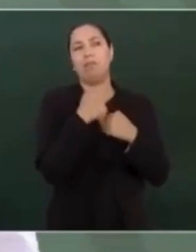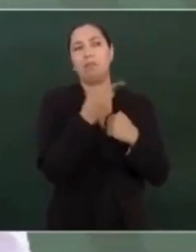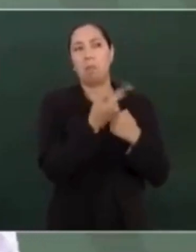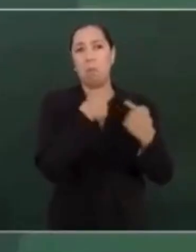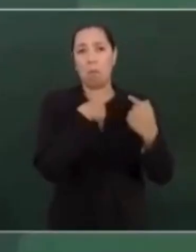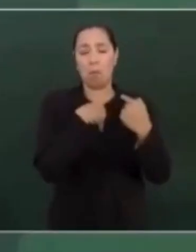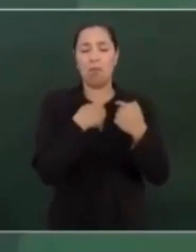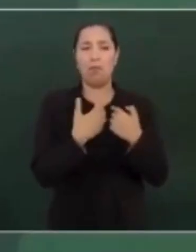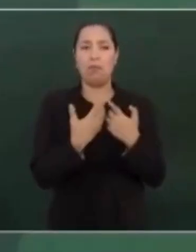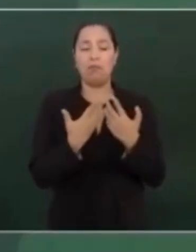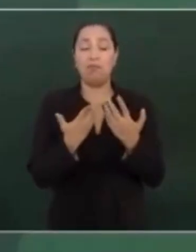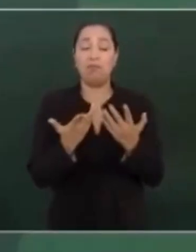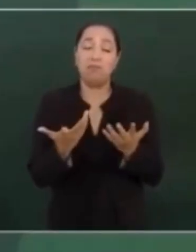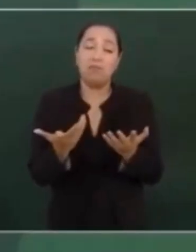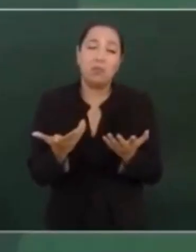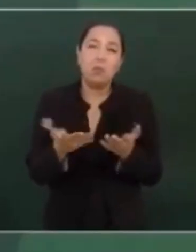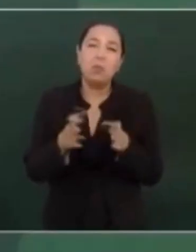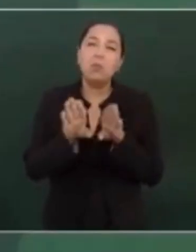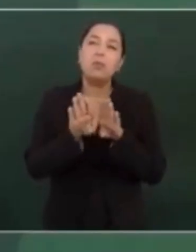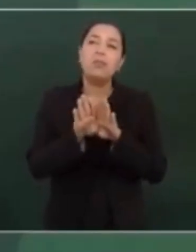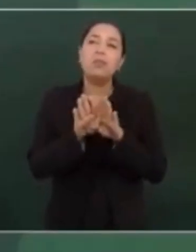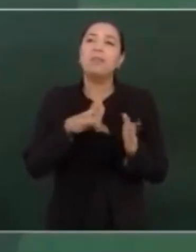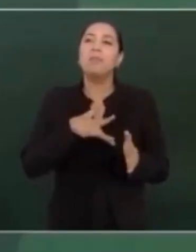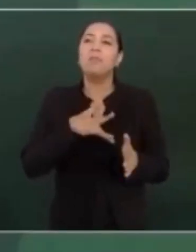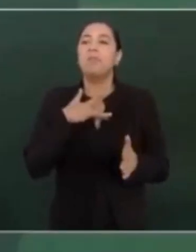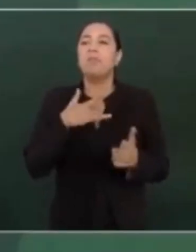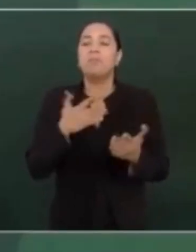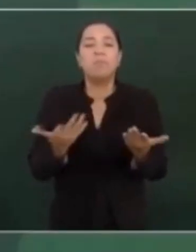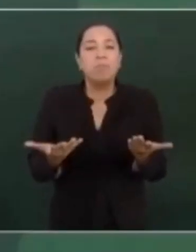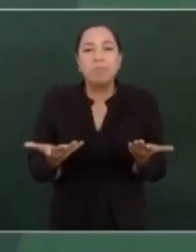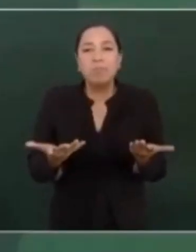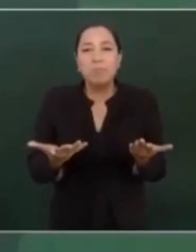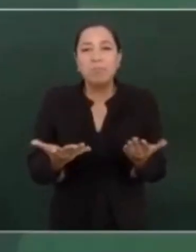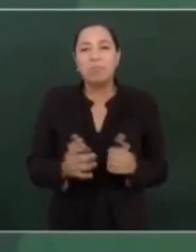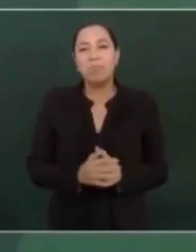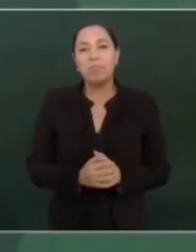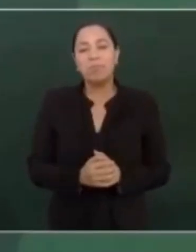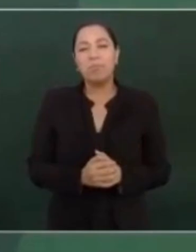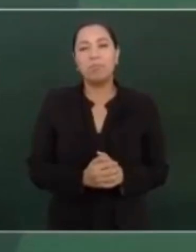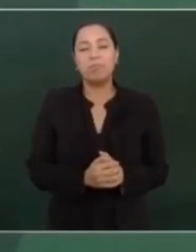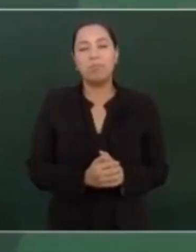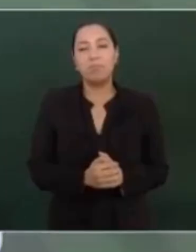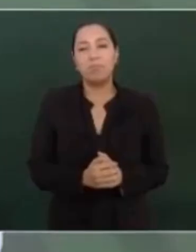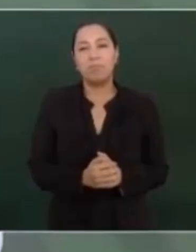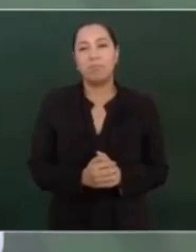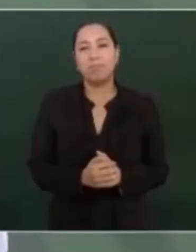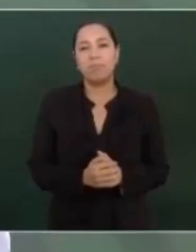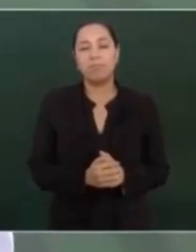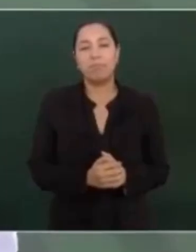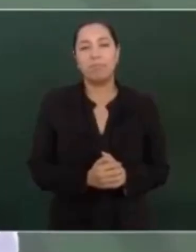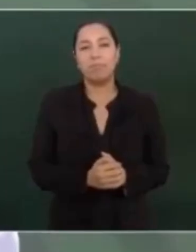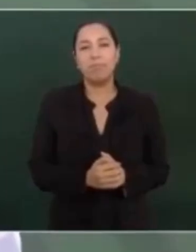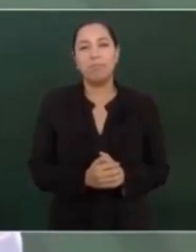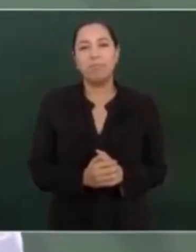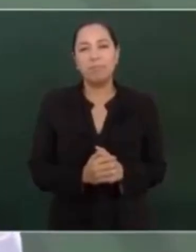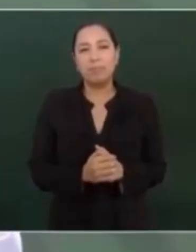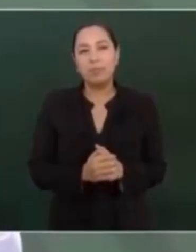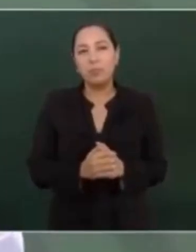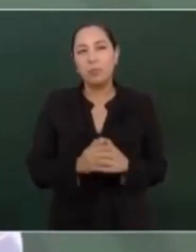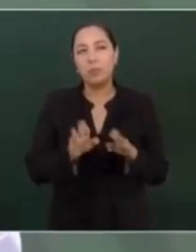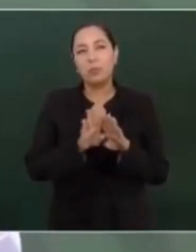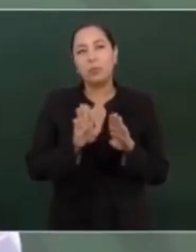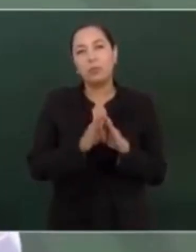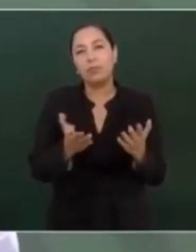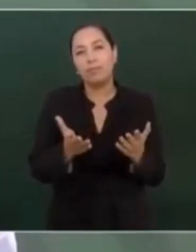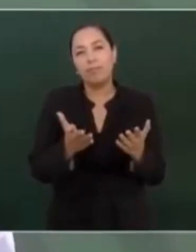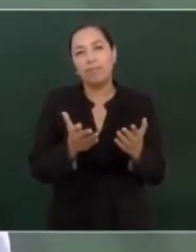recursos, como